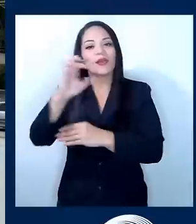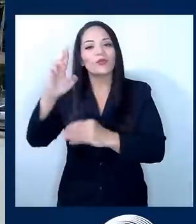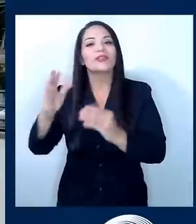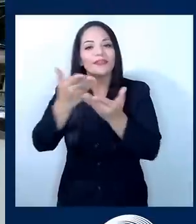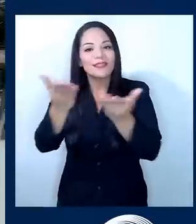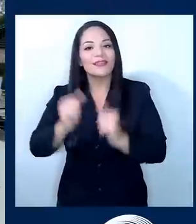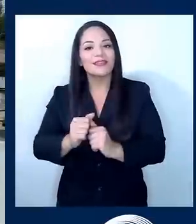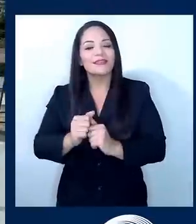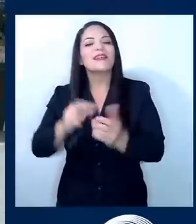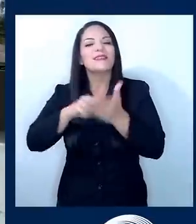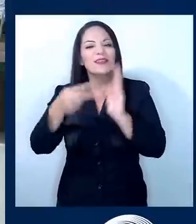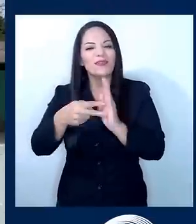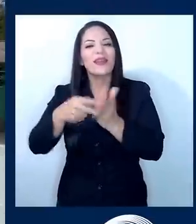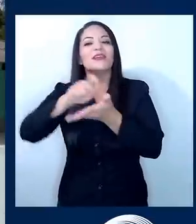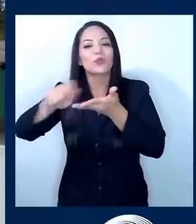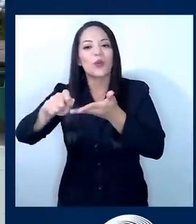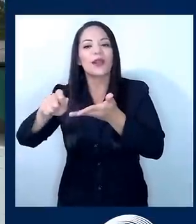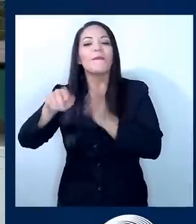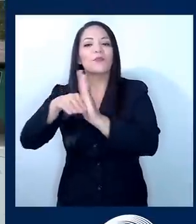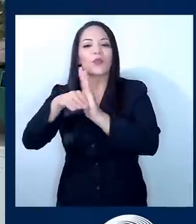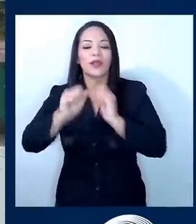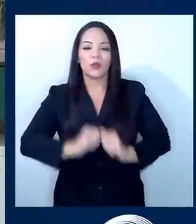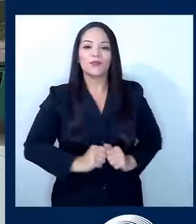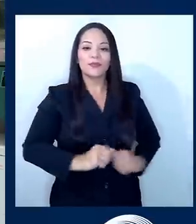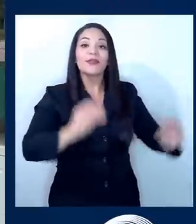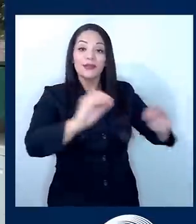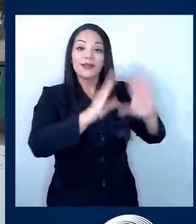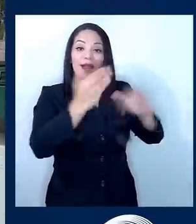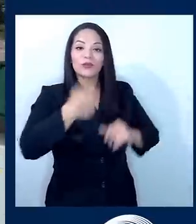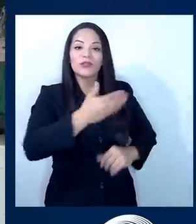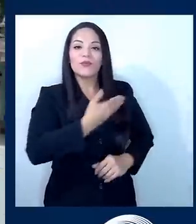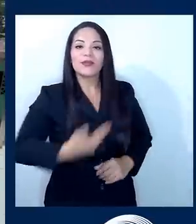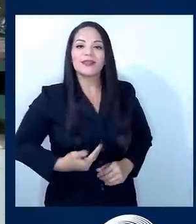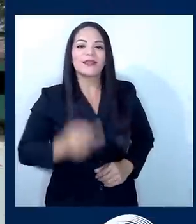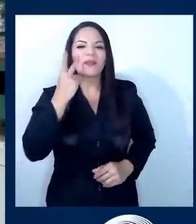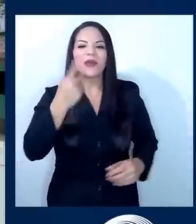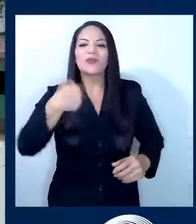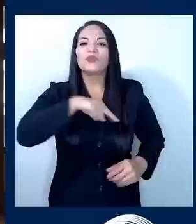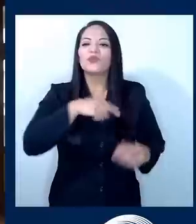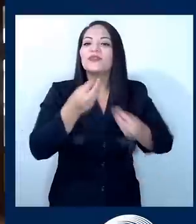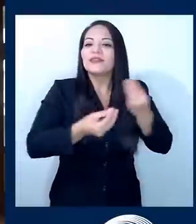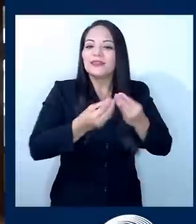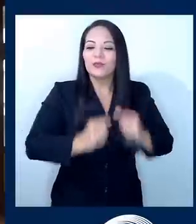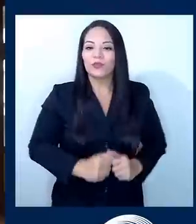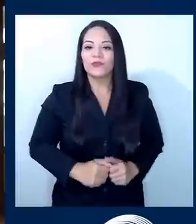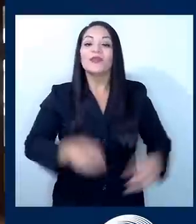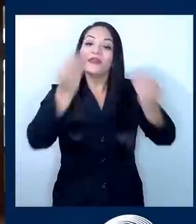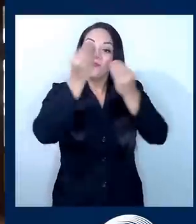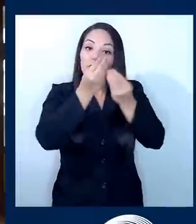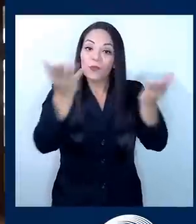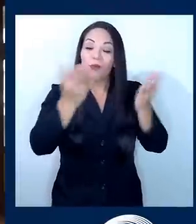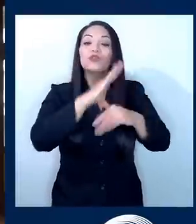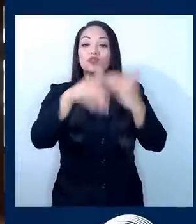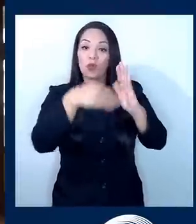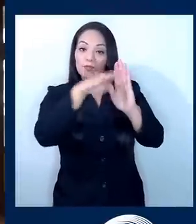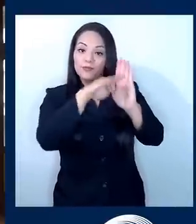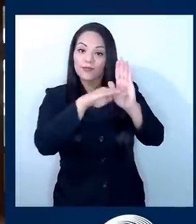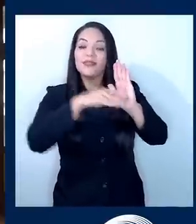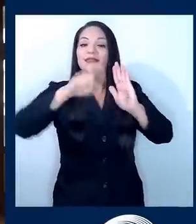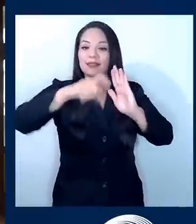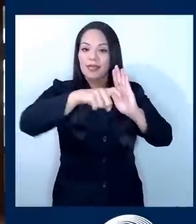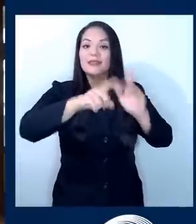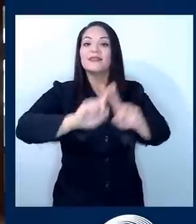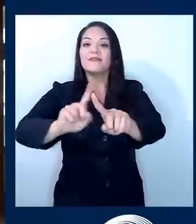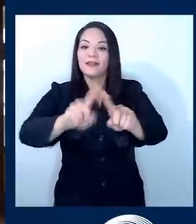qué son las Escuelas Modelo. Claro, señor presidente. Vea, lo que hicimos fue dar a conocer las necesidades de los centros